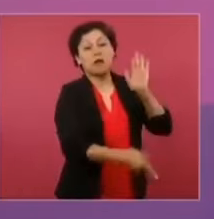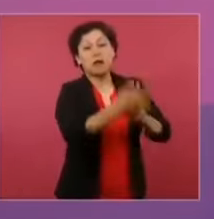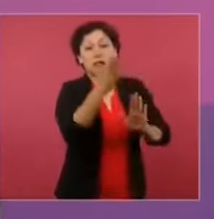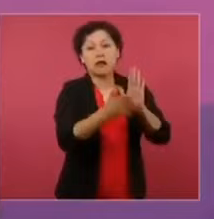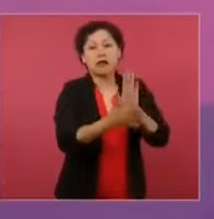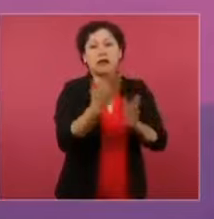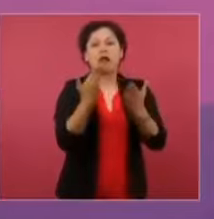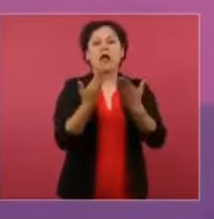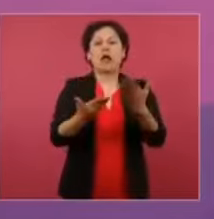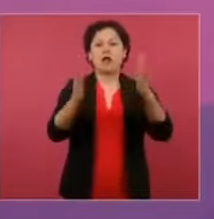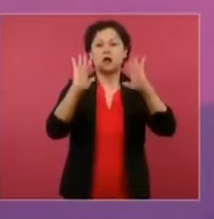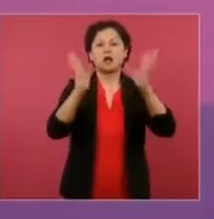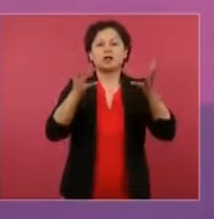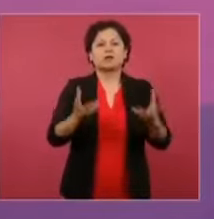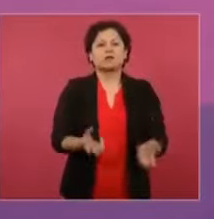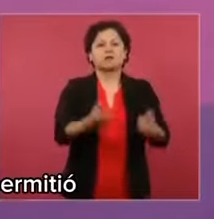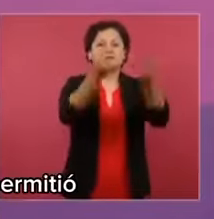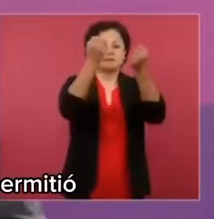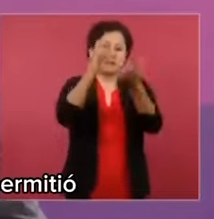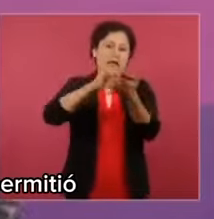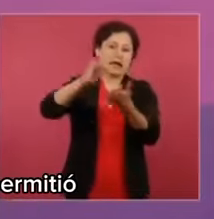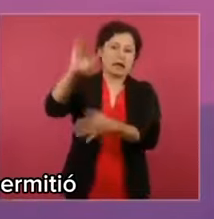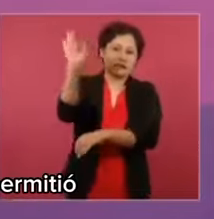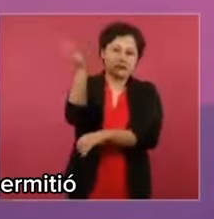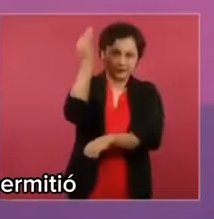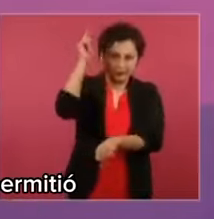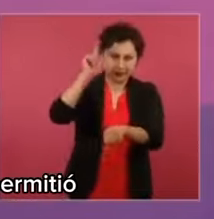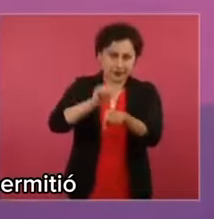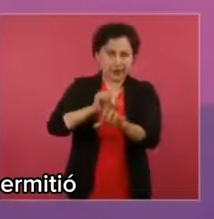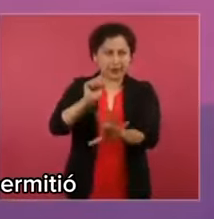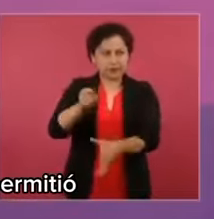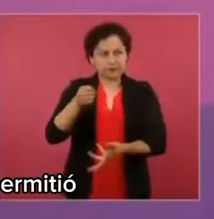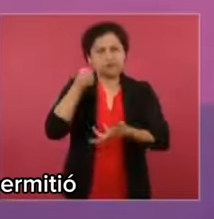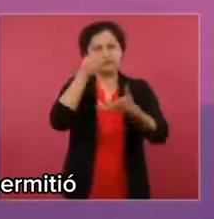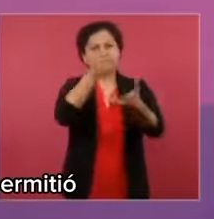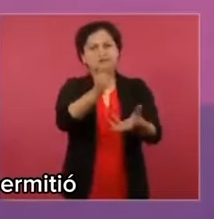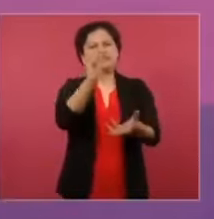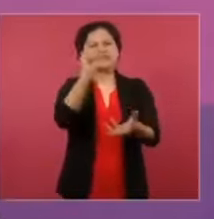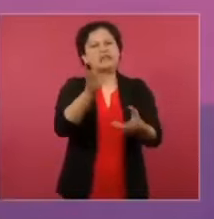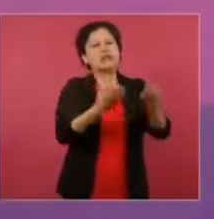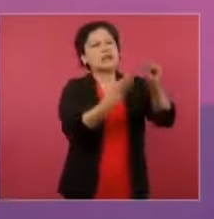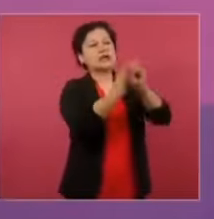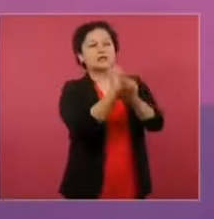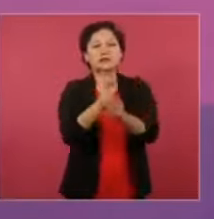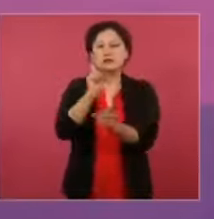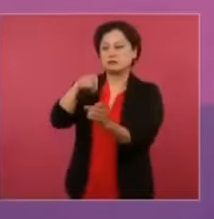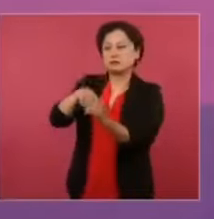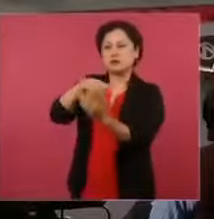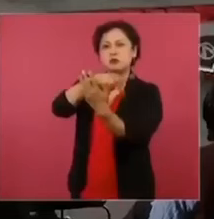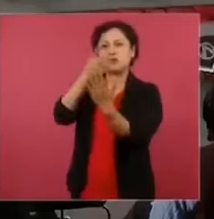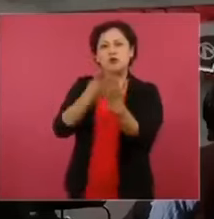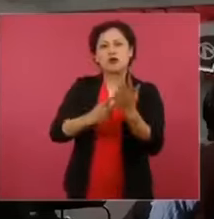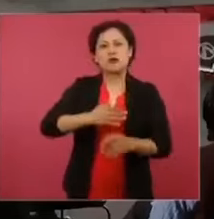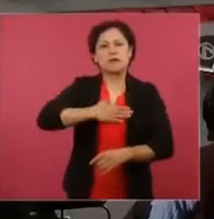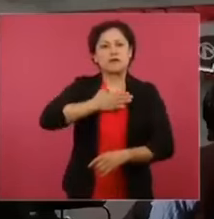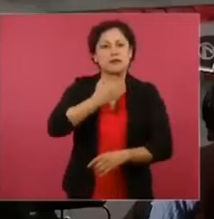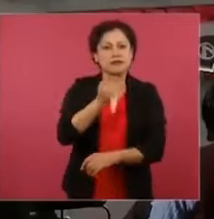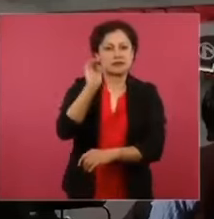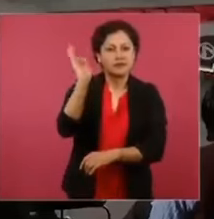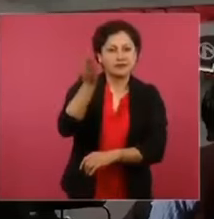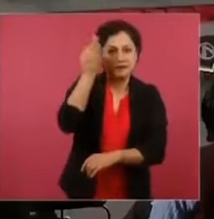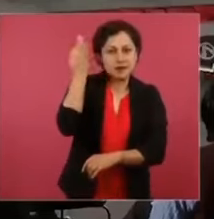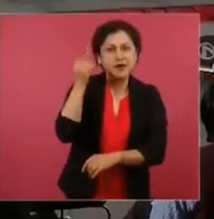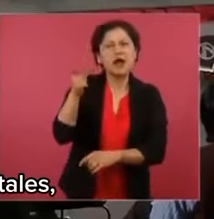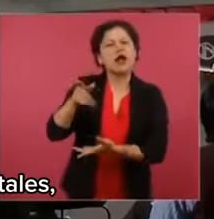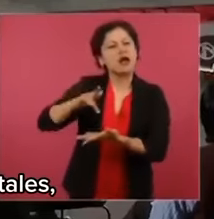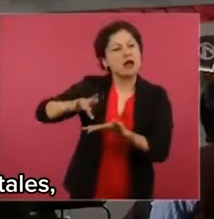operación gracias a la federalización, es decir, los estados pasaron a bienestar y eso permitió acceder a recursos del Fondo